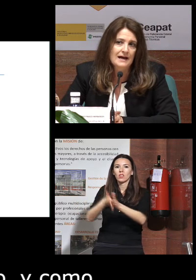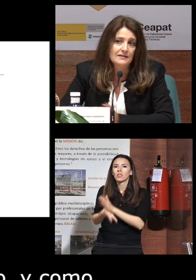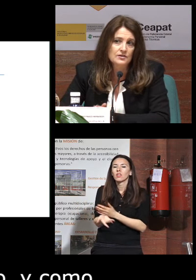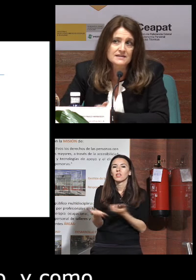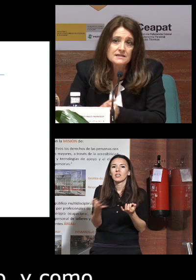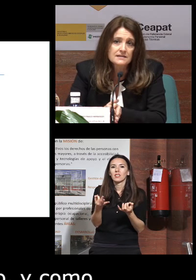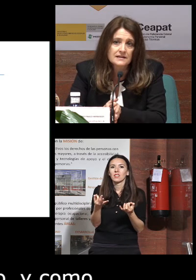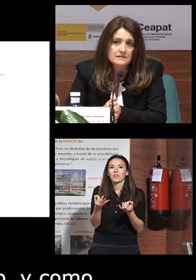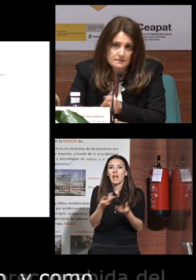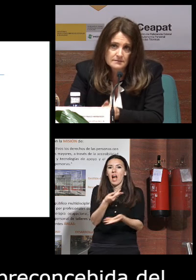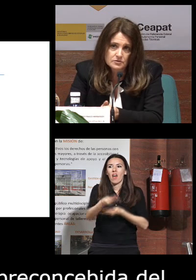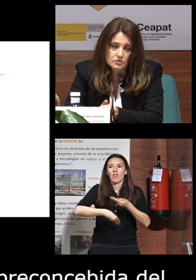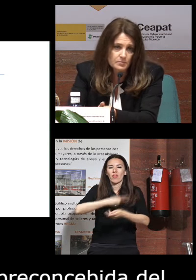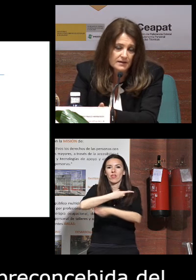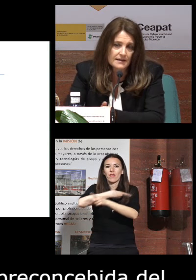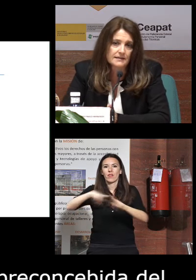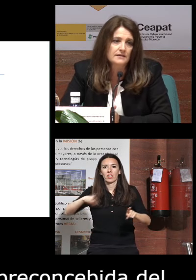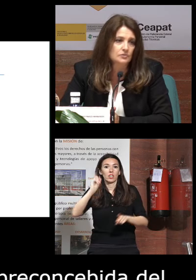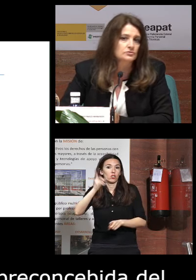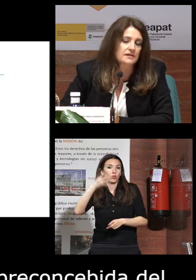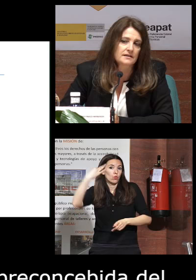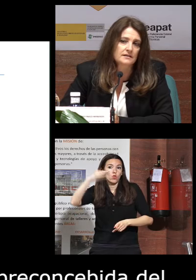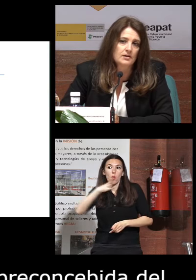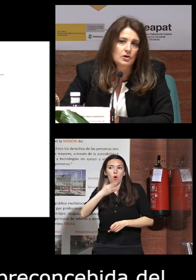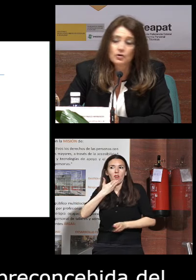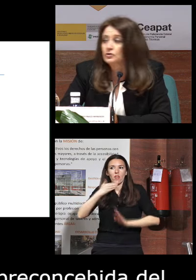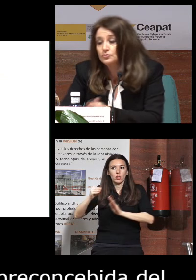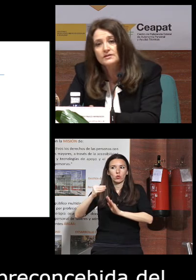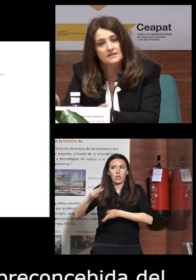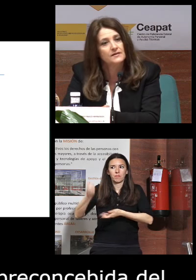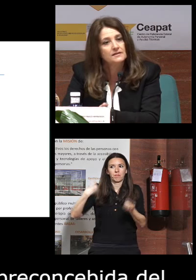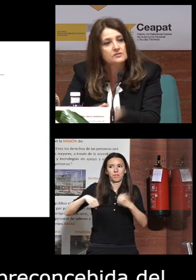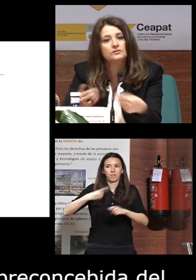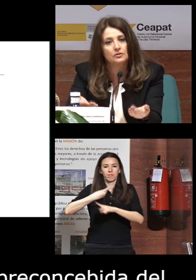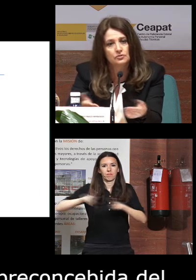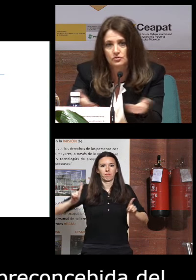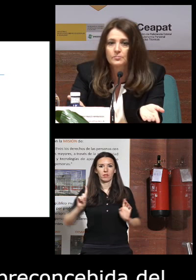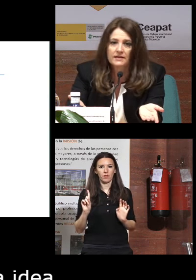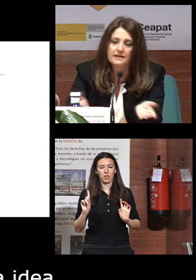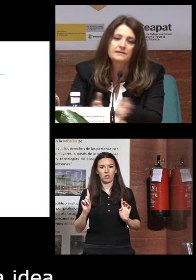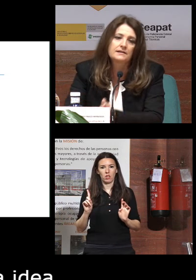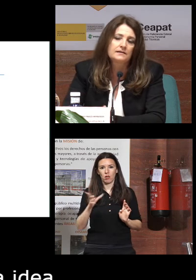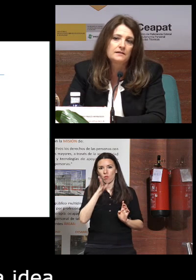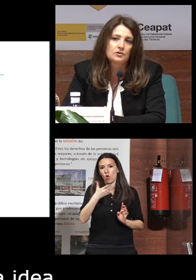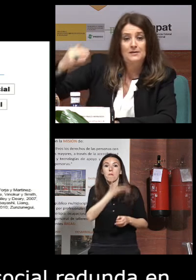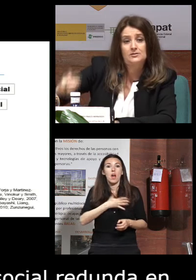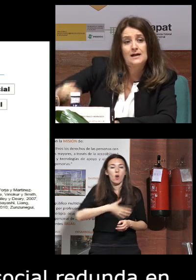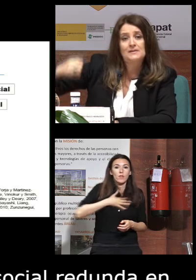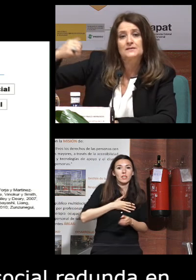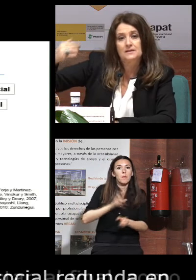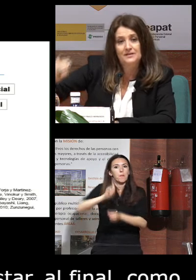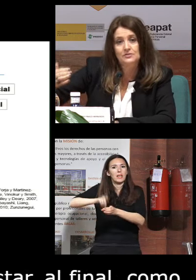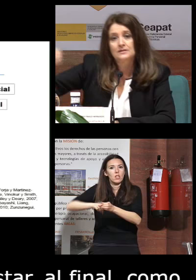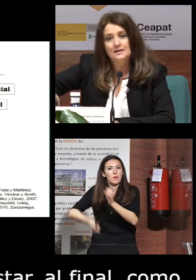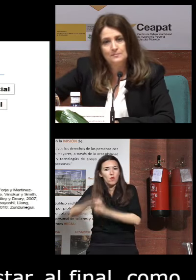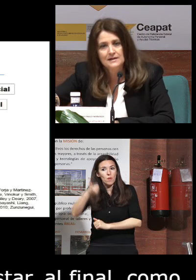acciones distintas solo por la edad que el otro tiene o conductas diferentes con el otro solo por la edad que tiene en relación a